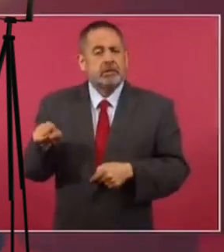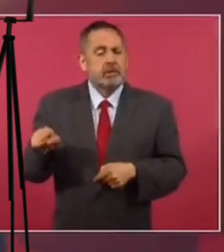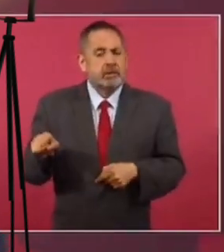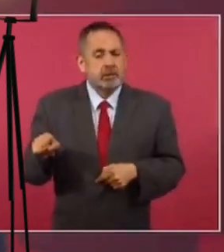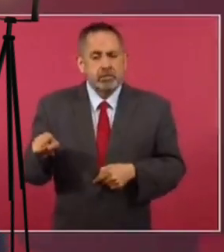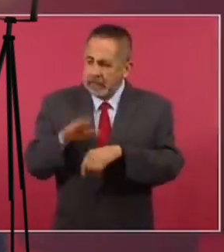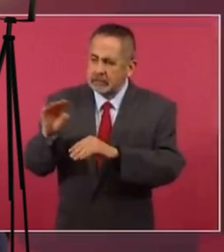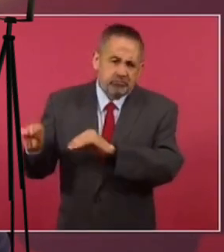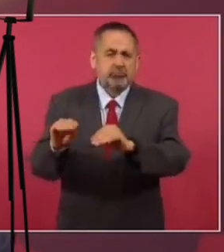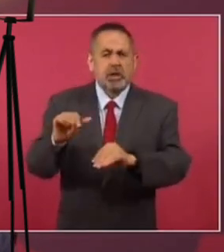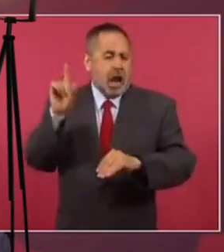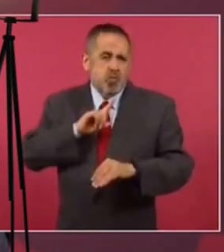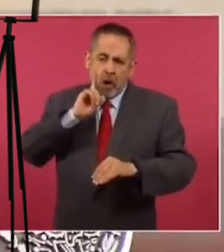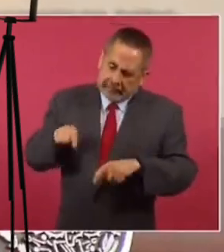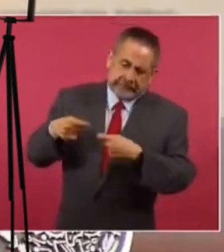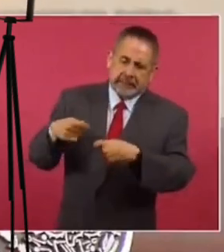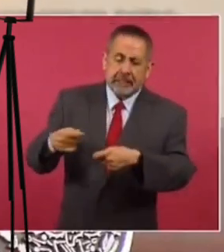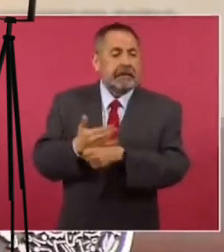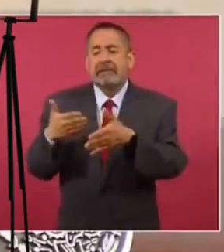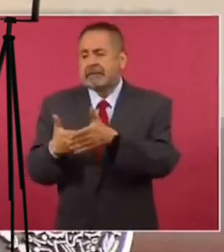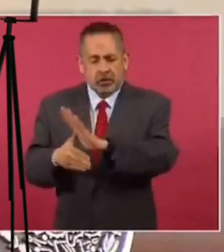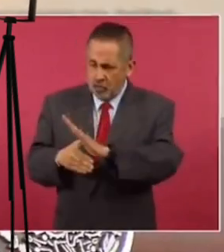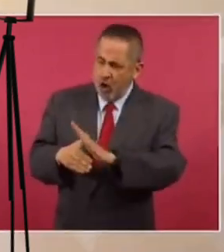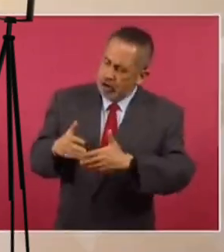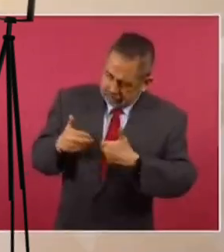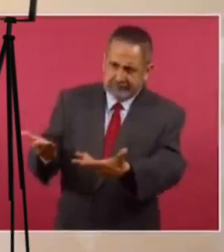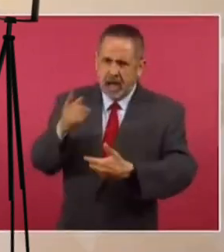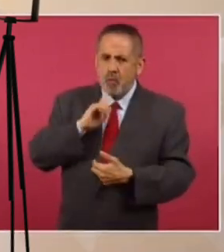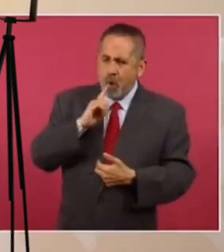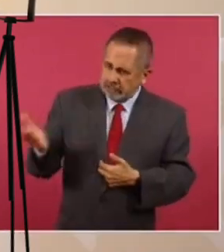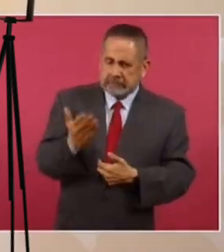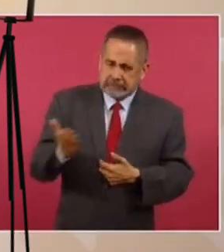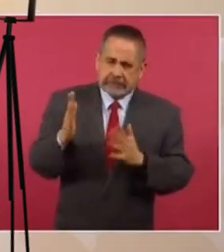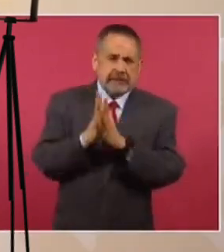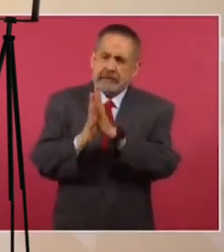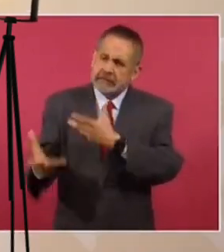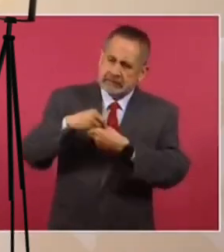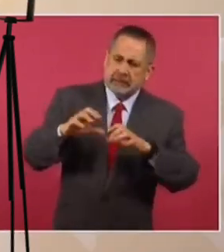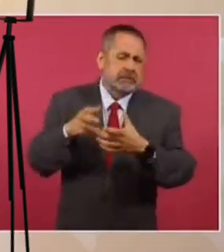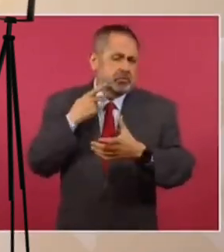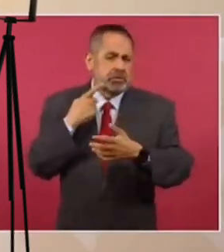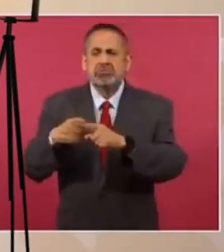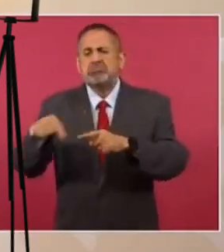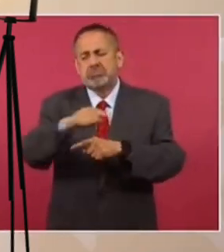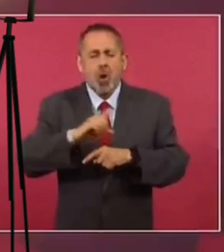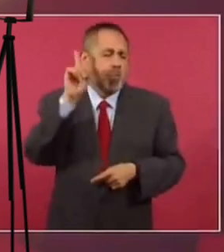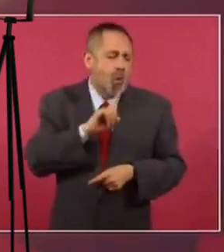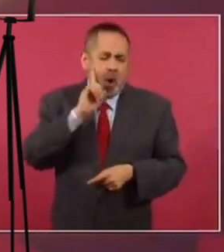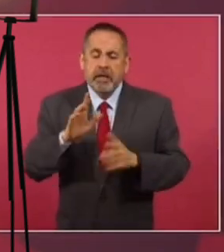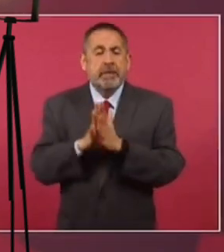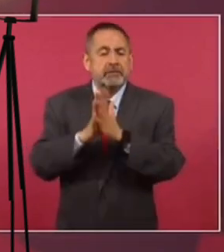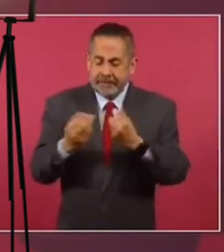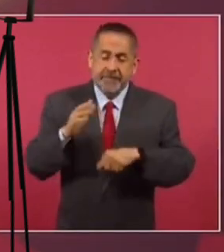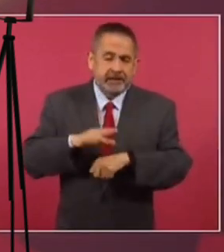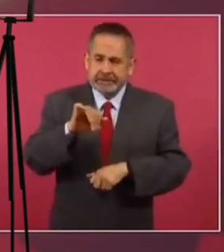espacios que no se obstaculizara el avance de las mujeres en la participación política y en todos los campos de la vida pública.